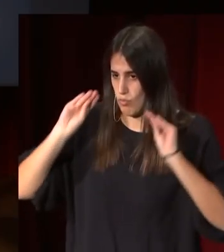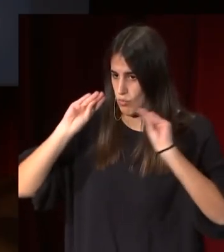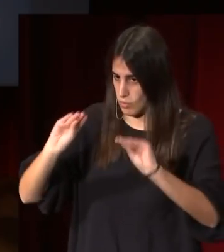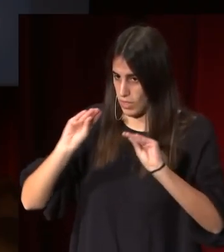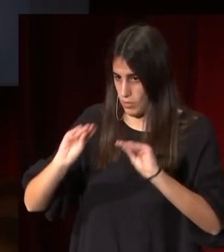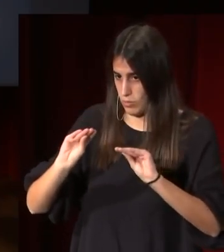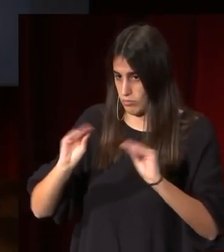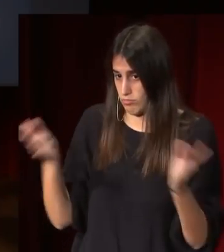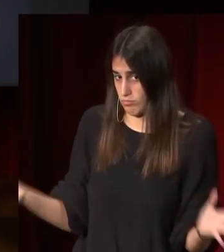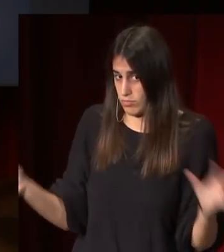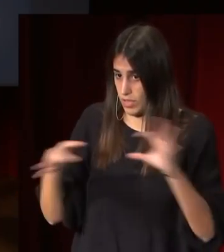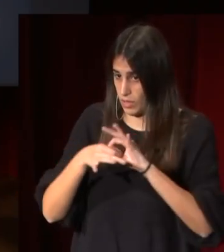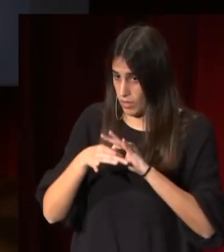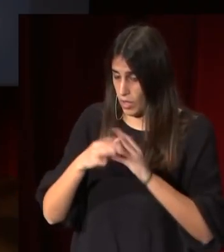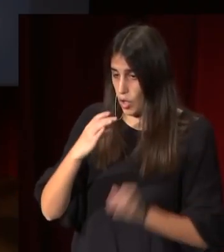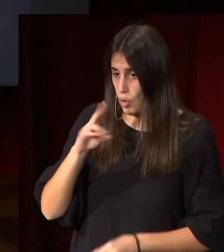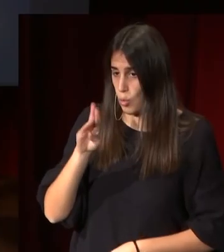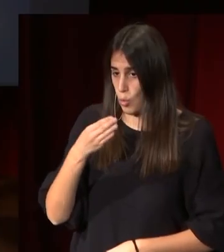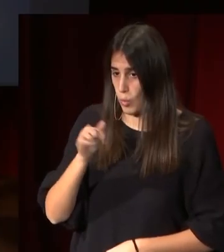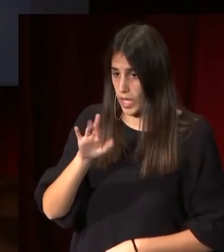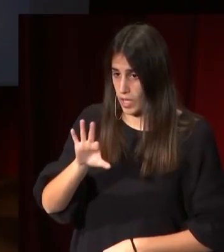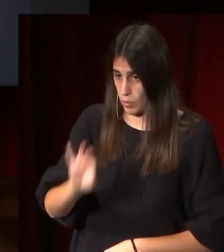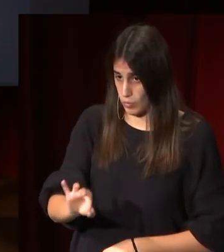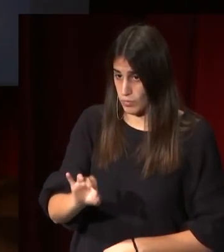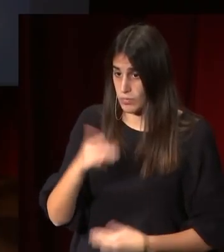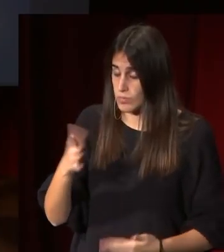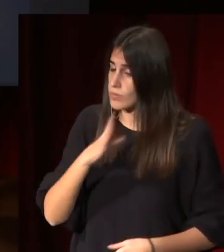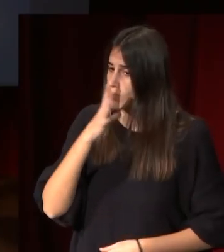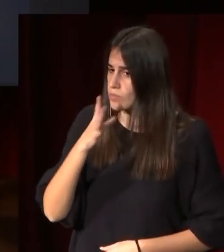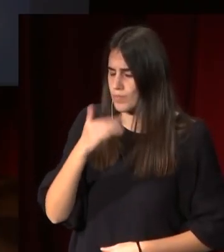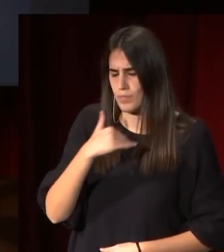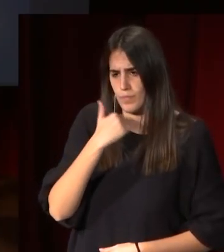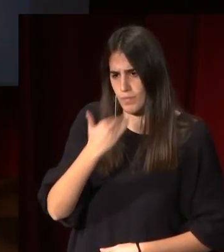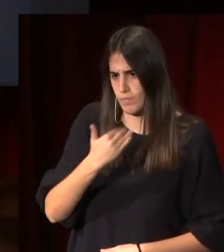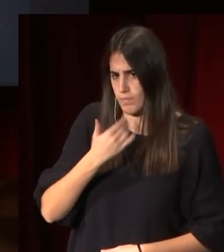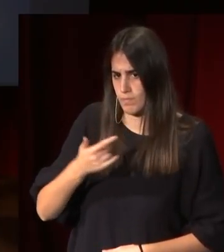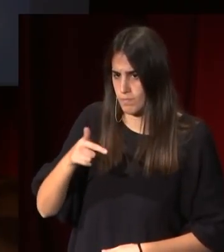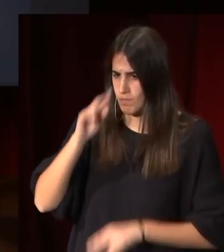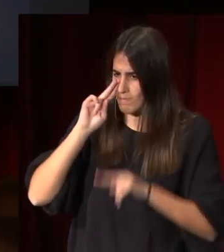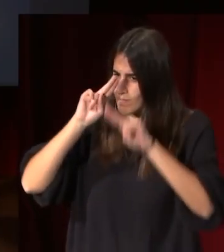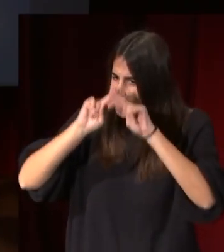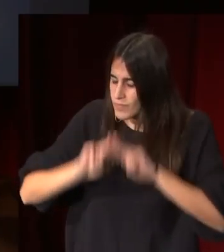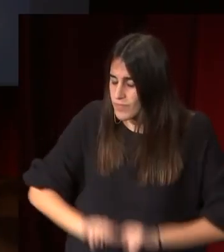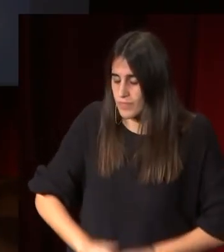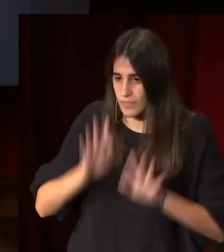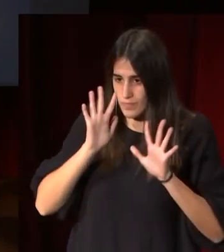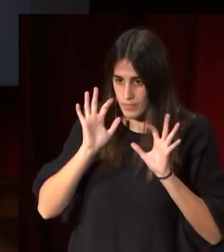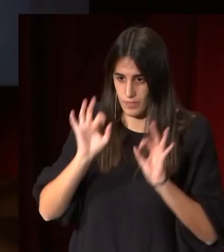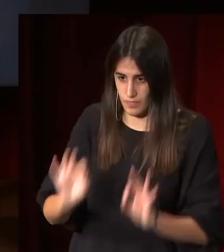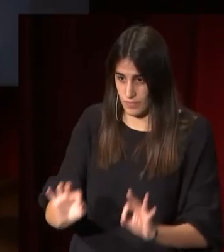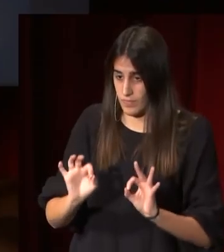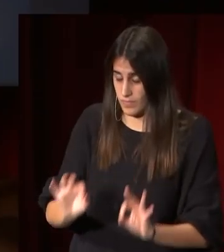de Álvarez Cubero. Y esa es la razón por la cual es un aspecto que se va a analizar específicamente